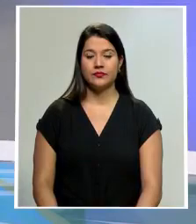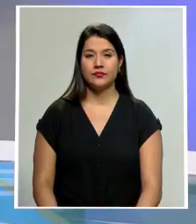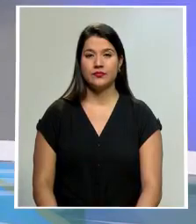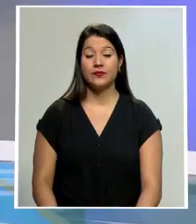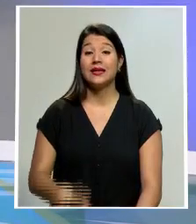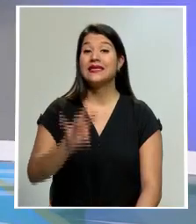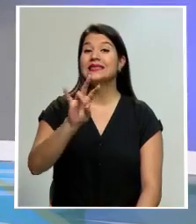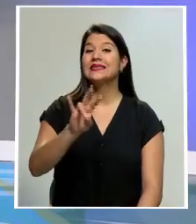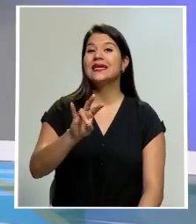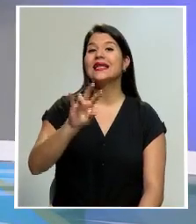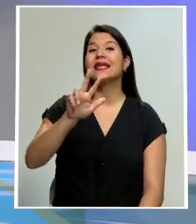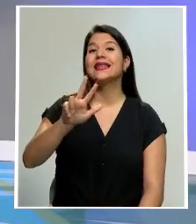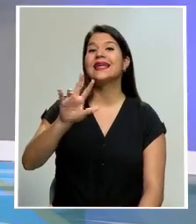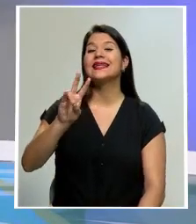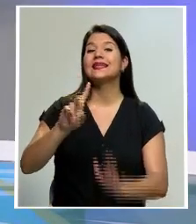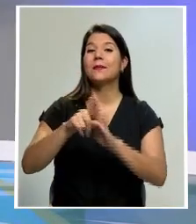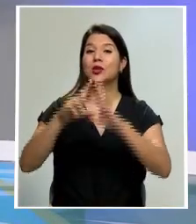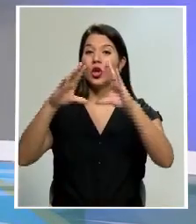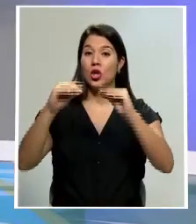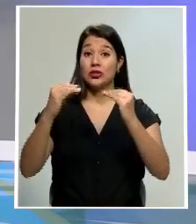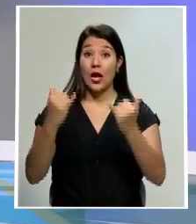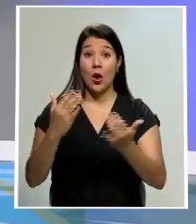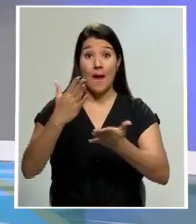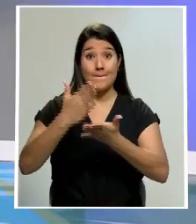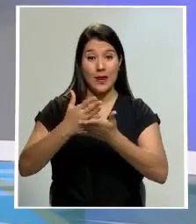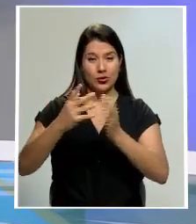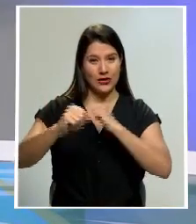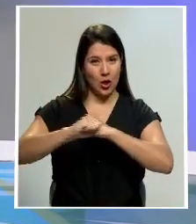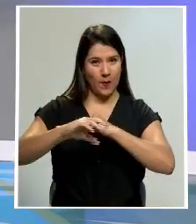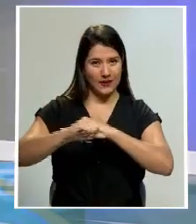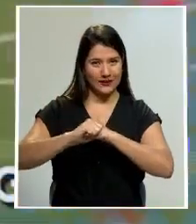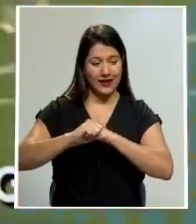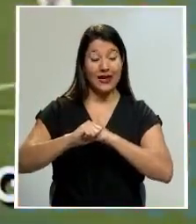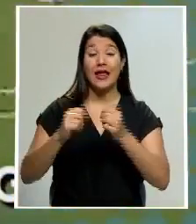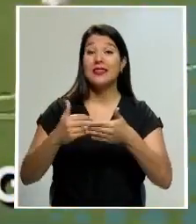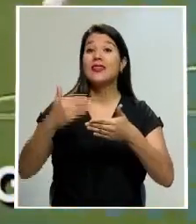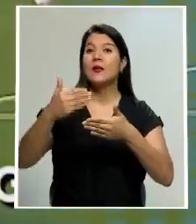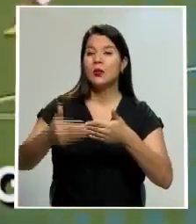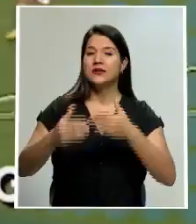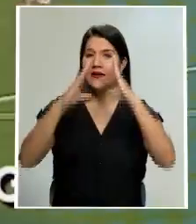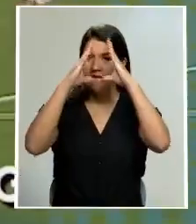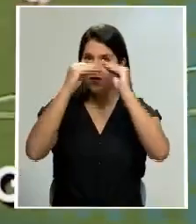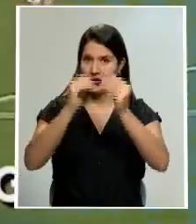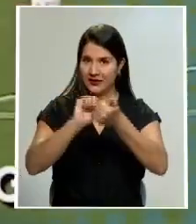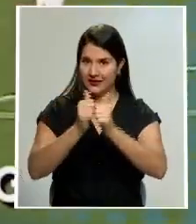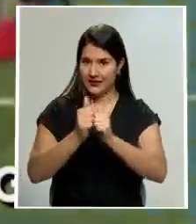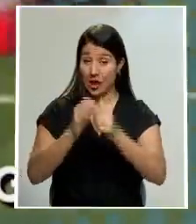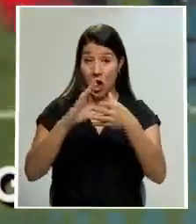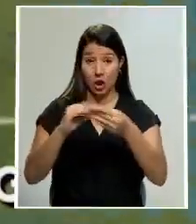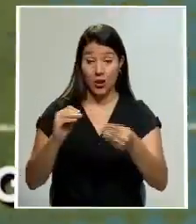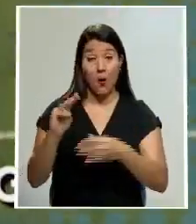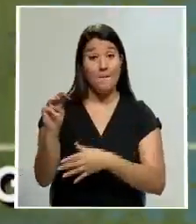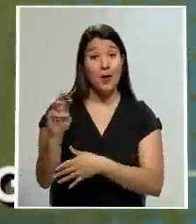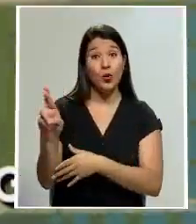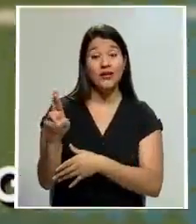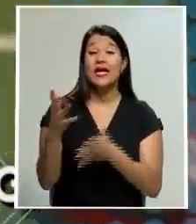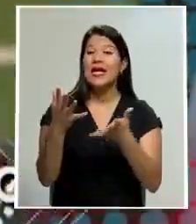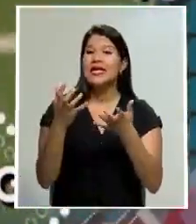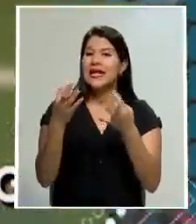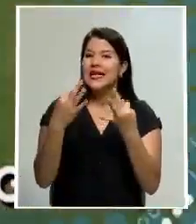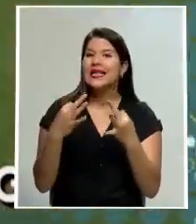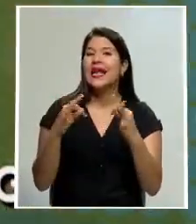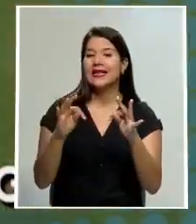Siete de la noche con 37 minutos, vamos a hacer una pausa comercial, y al volver en la información deportiva, le adelantamos que Mauricio Wright intentará